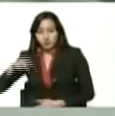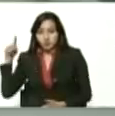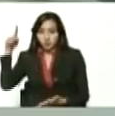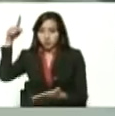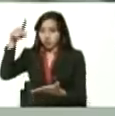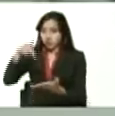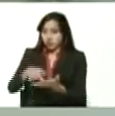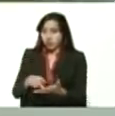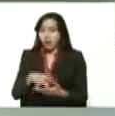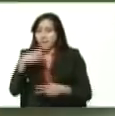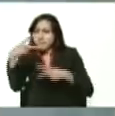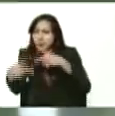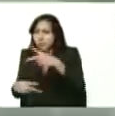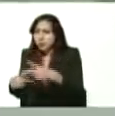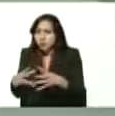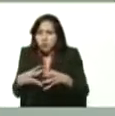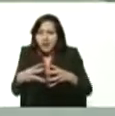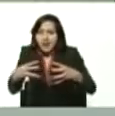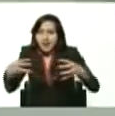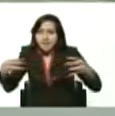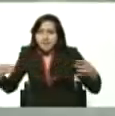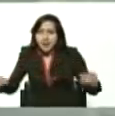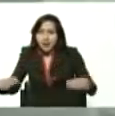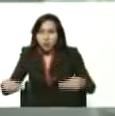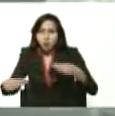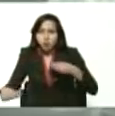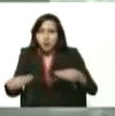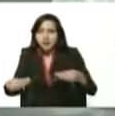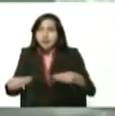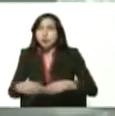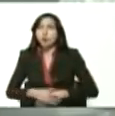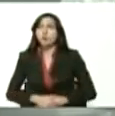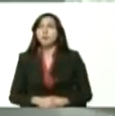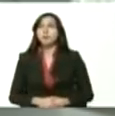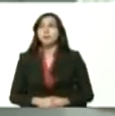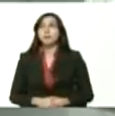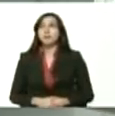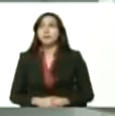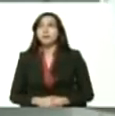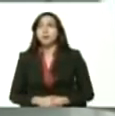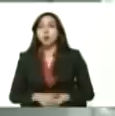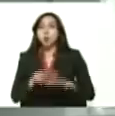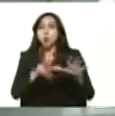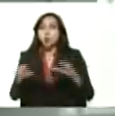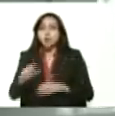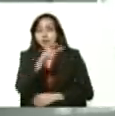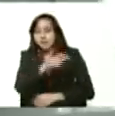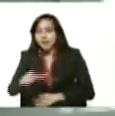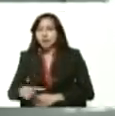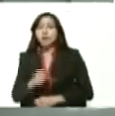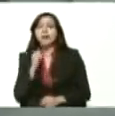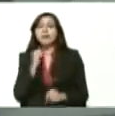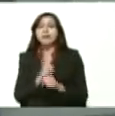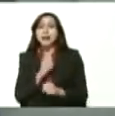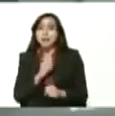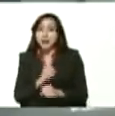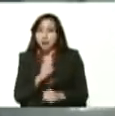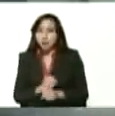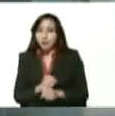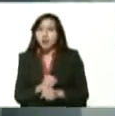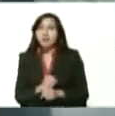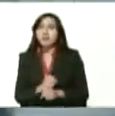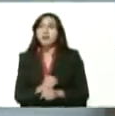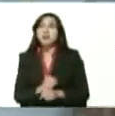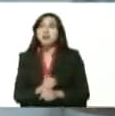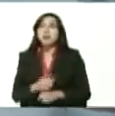de empacado aquí están los trabajadores presidente son 80 trabajadores directos más de